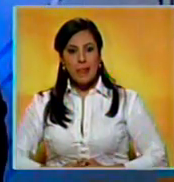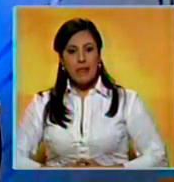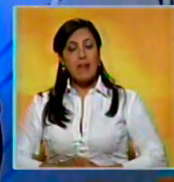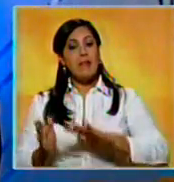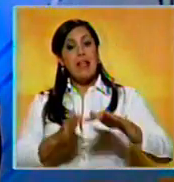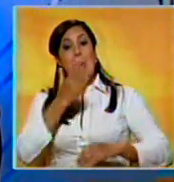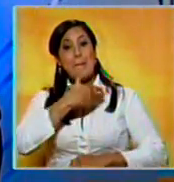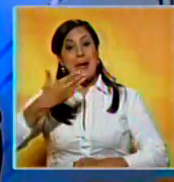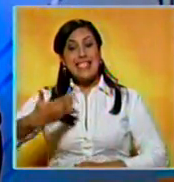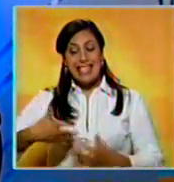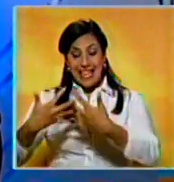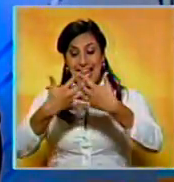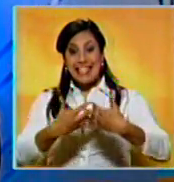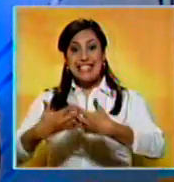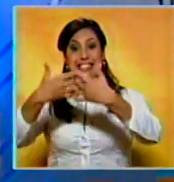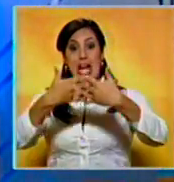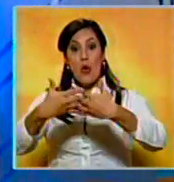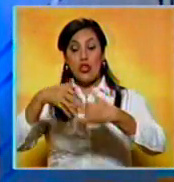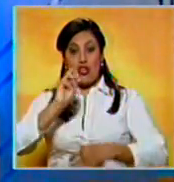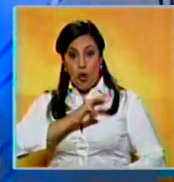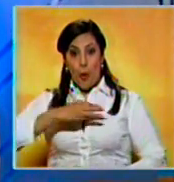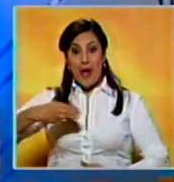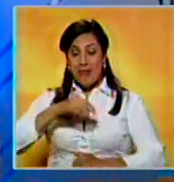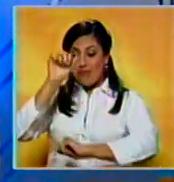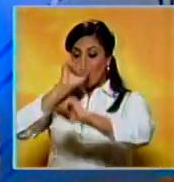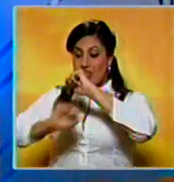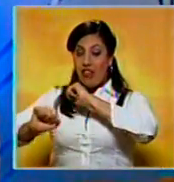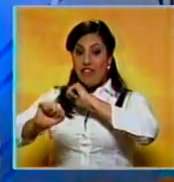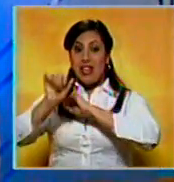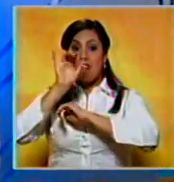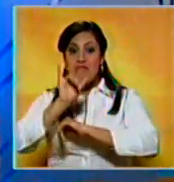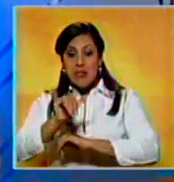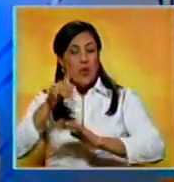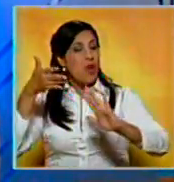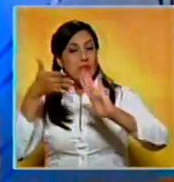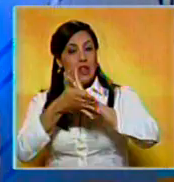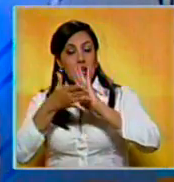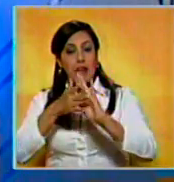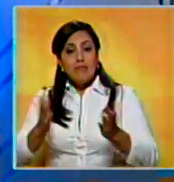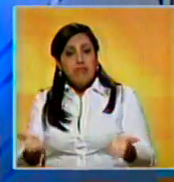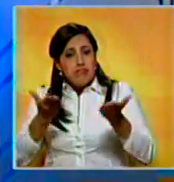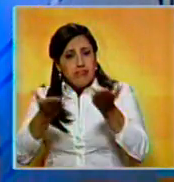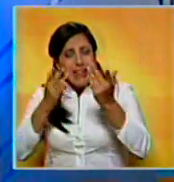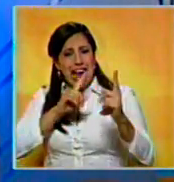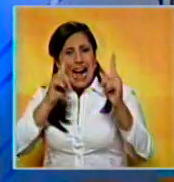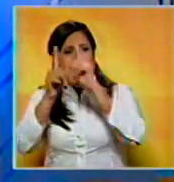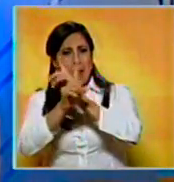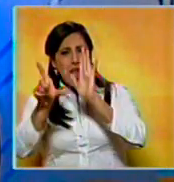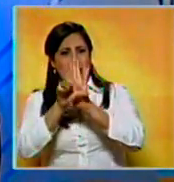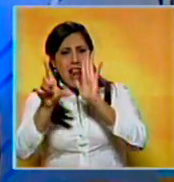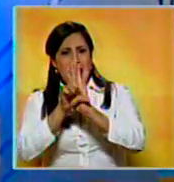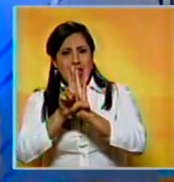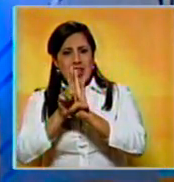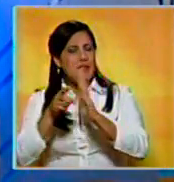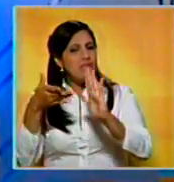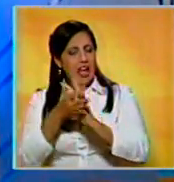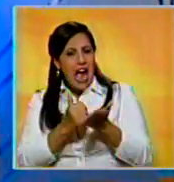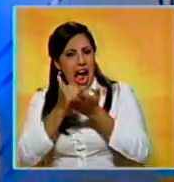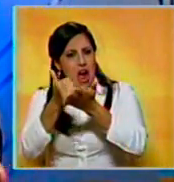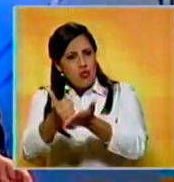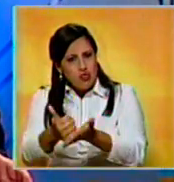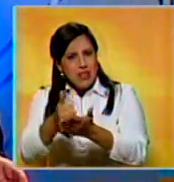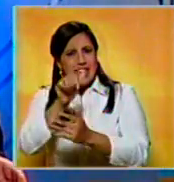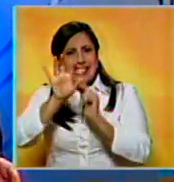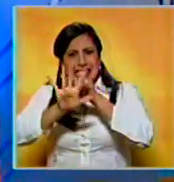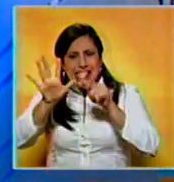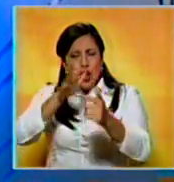El presidente de los Estados Unidos, Barack Obama, defendió su poder ejecutivo para impulsar una reforma migratoria que beneficiaría